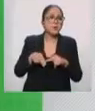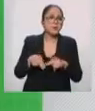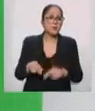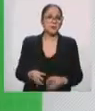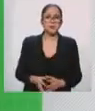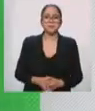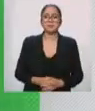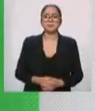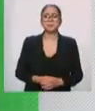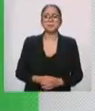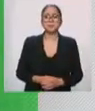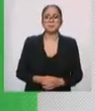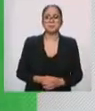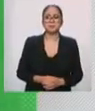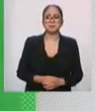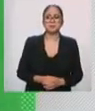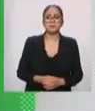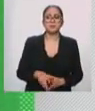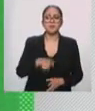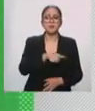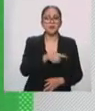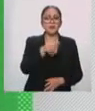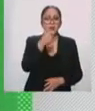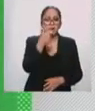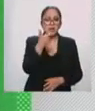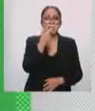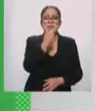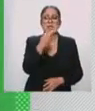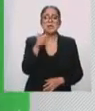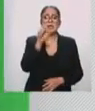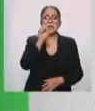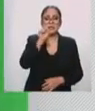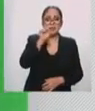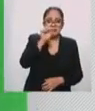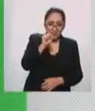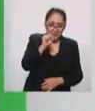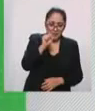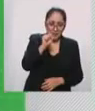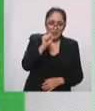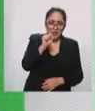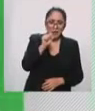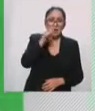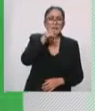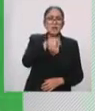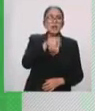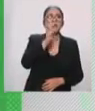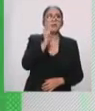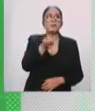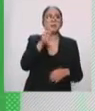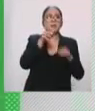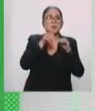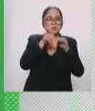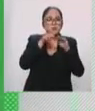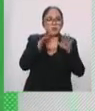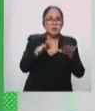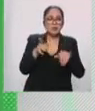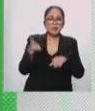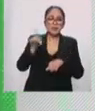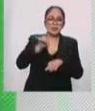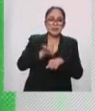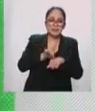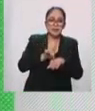¿Dónde? Claro, el costo, tiene un costo de ciento sesenta pesos, y vamos a estar ahí los días,